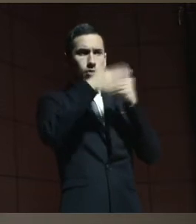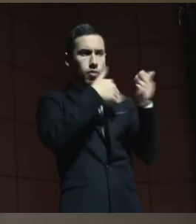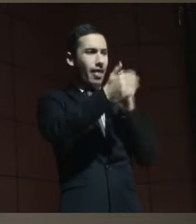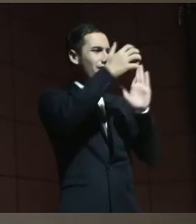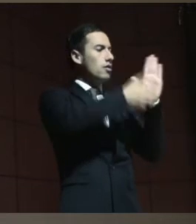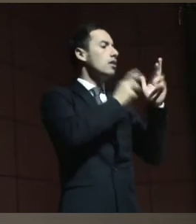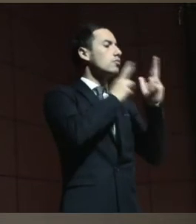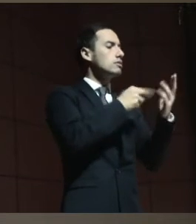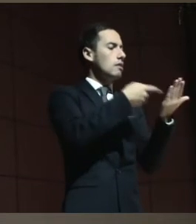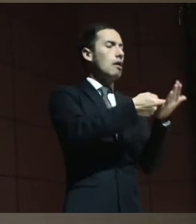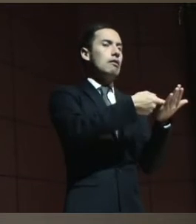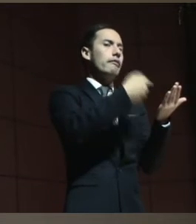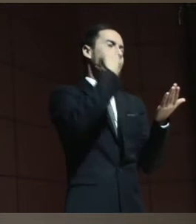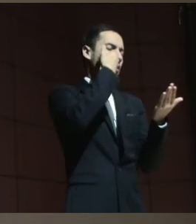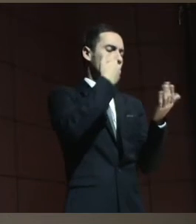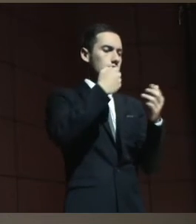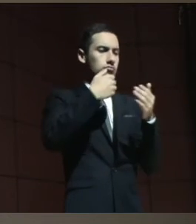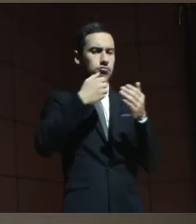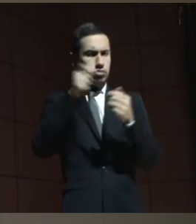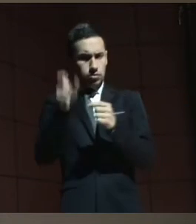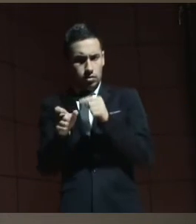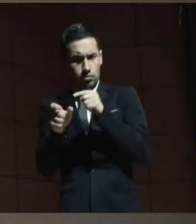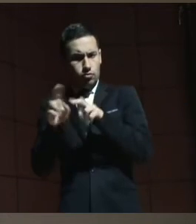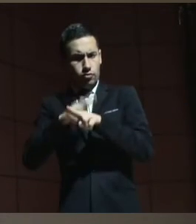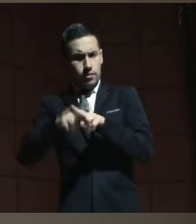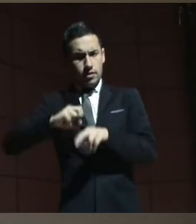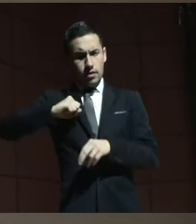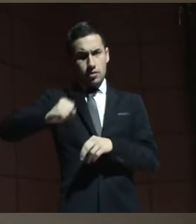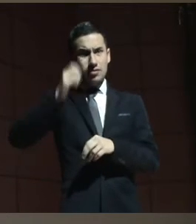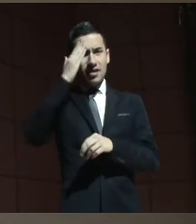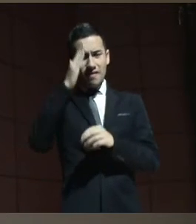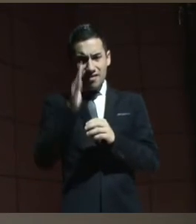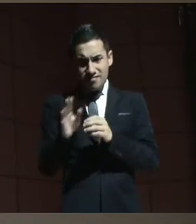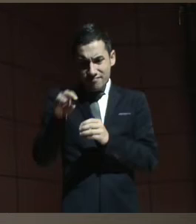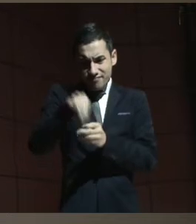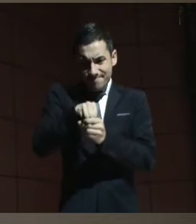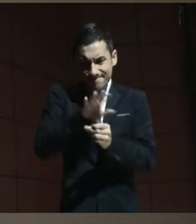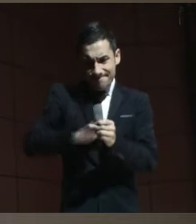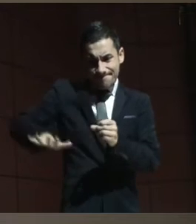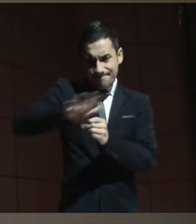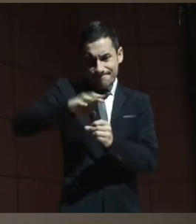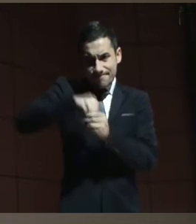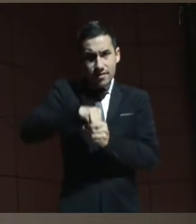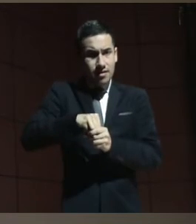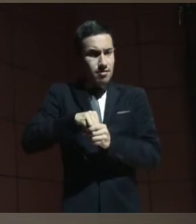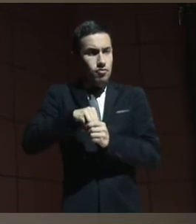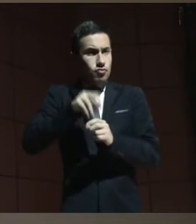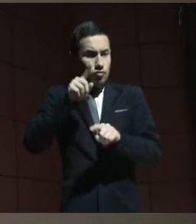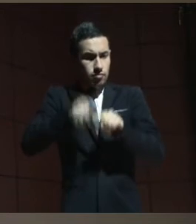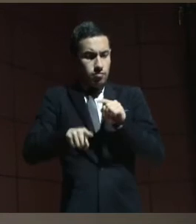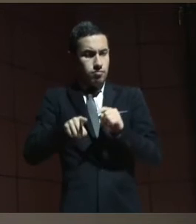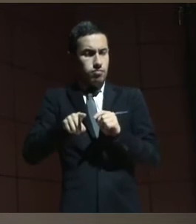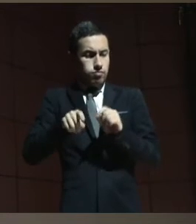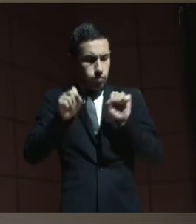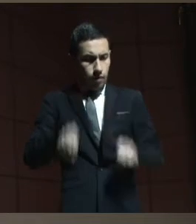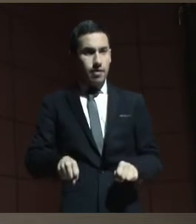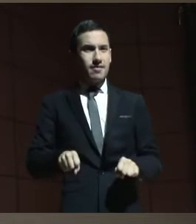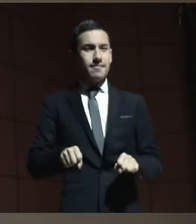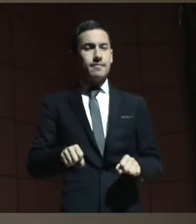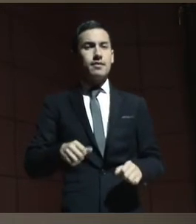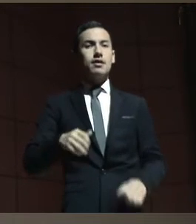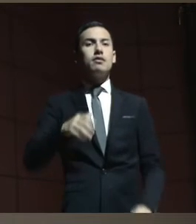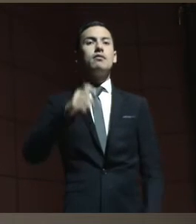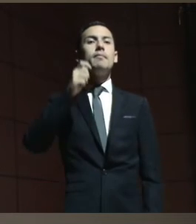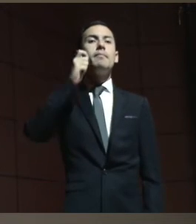jurídica legal porque pertenece al núcleo esencial de ser persona. Porque el